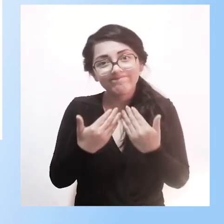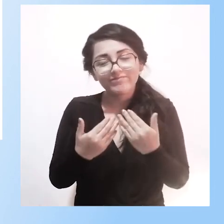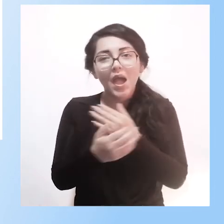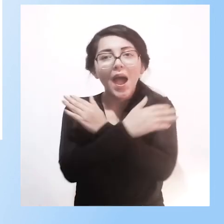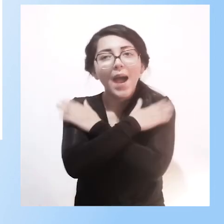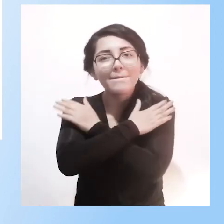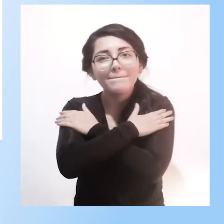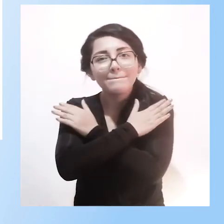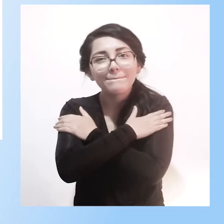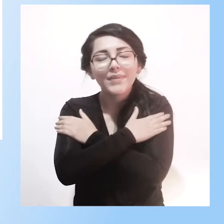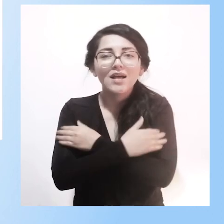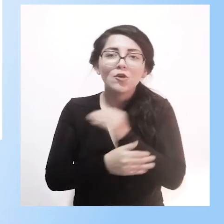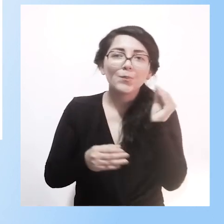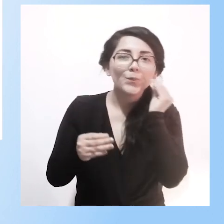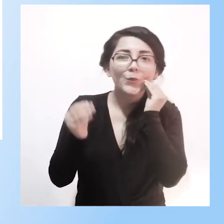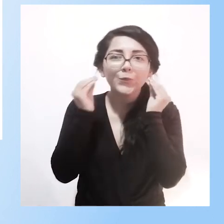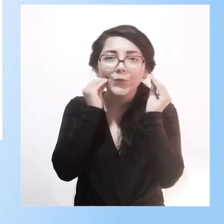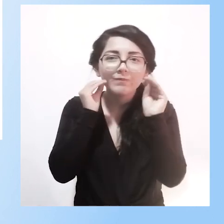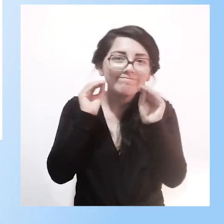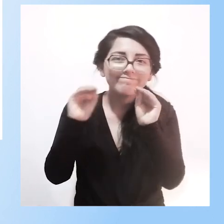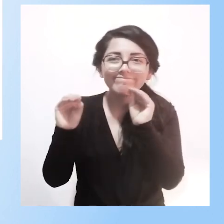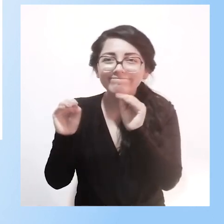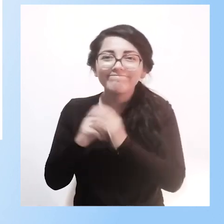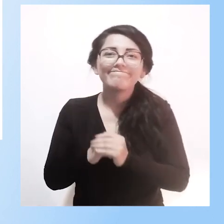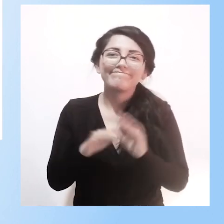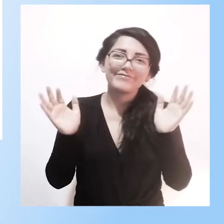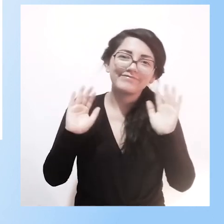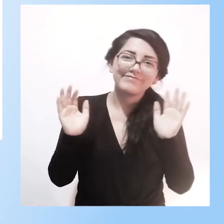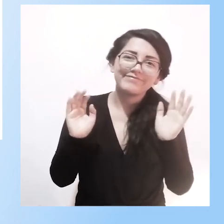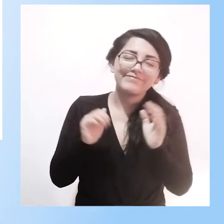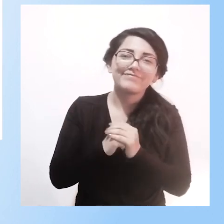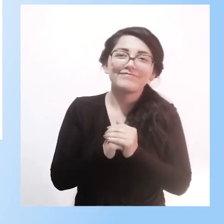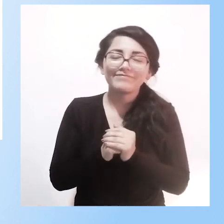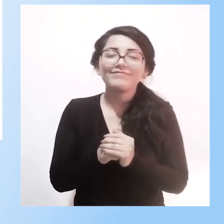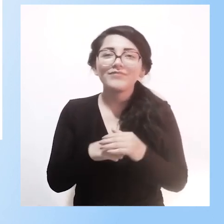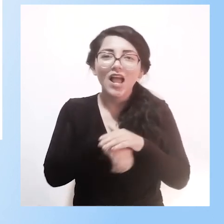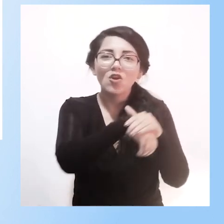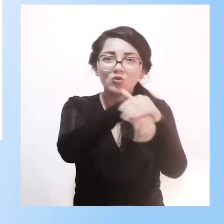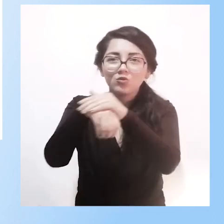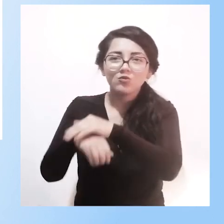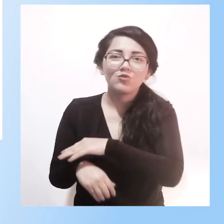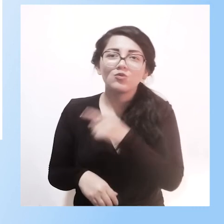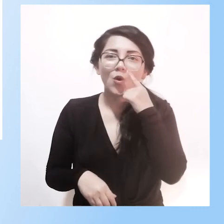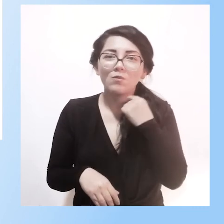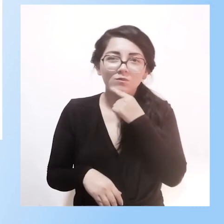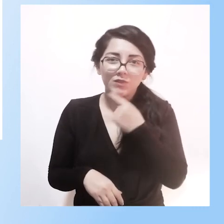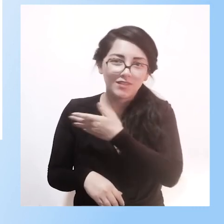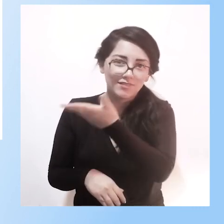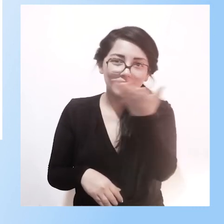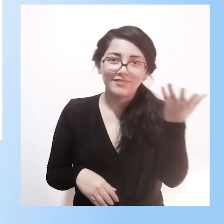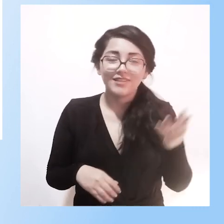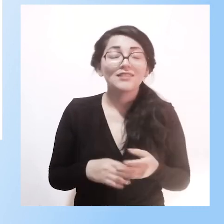abrazo, un beso virtual de todos y de todas y agradezco muchísimo por la oportunidad